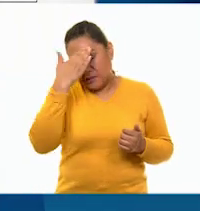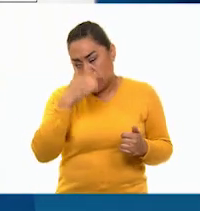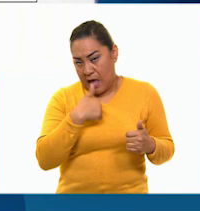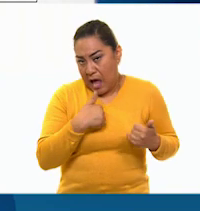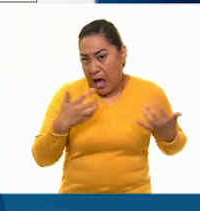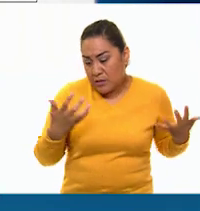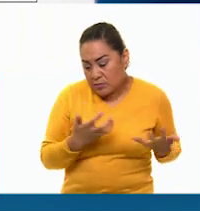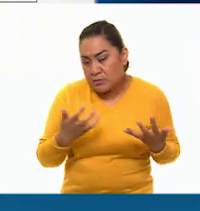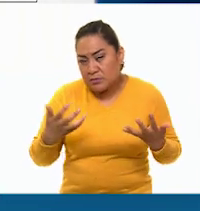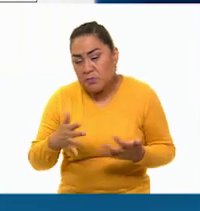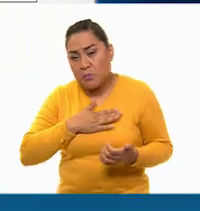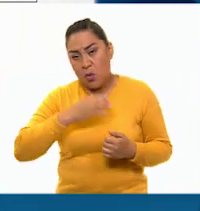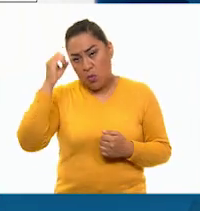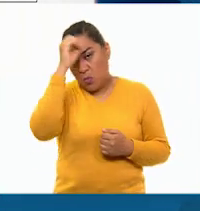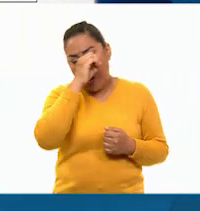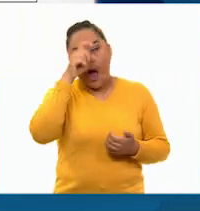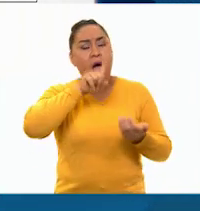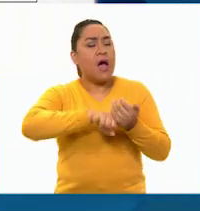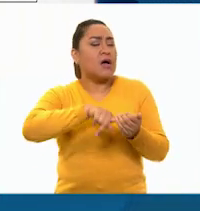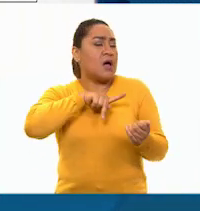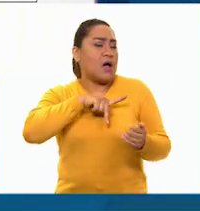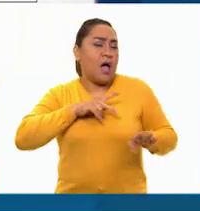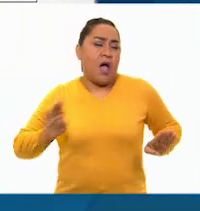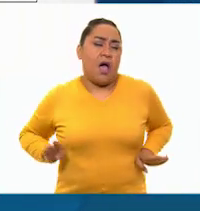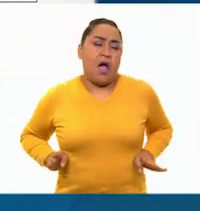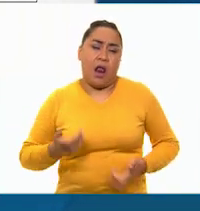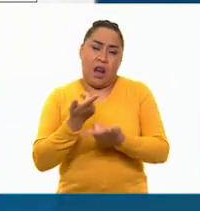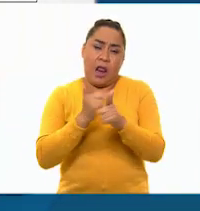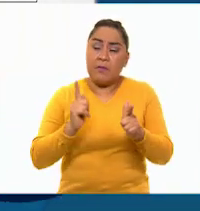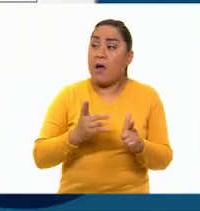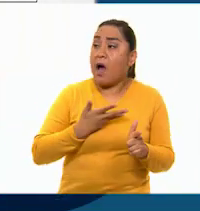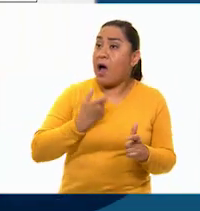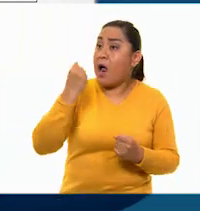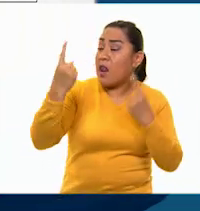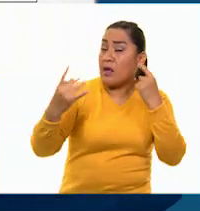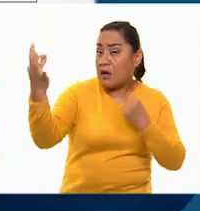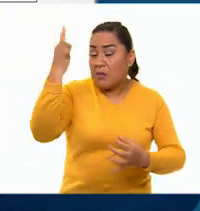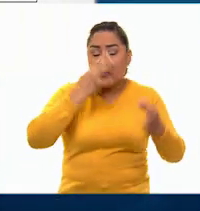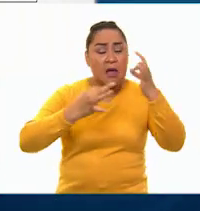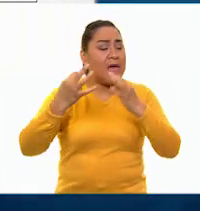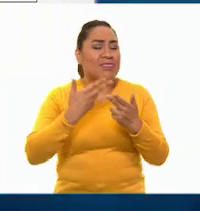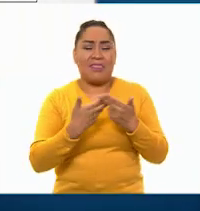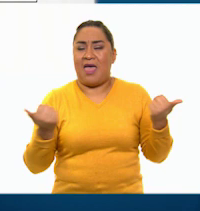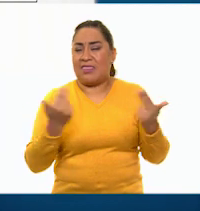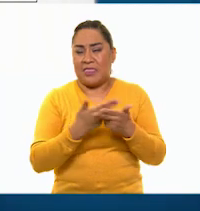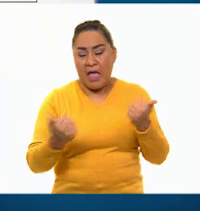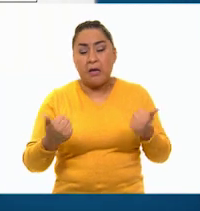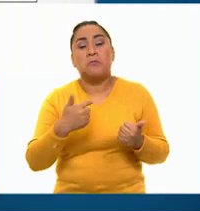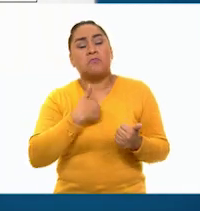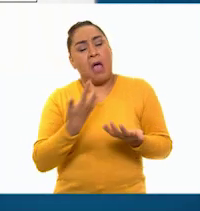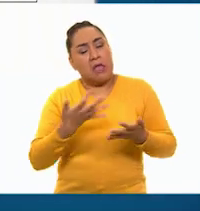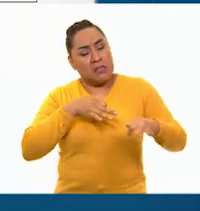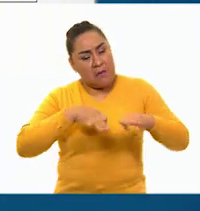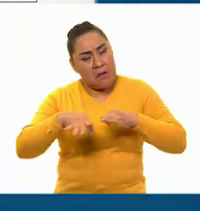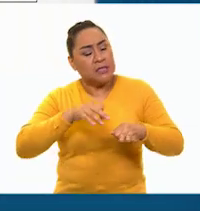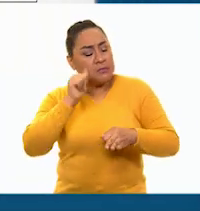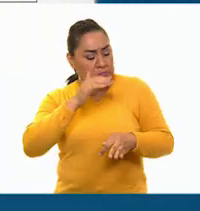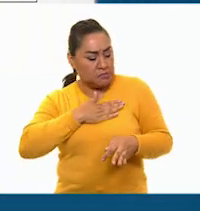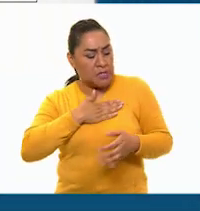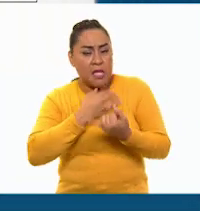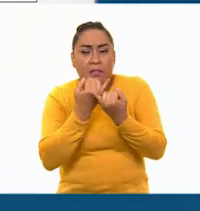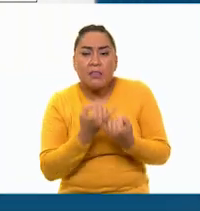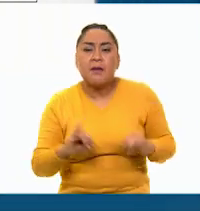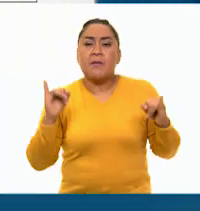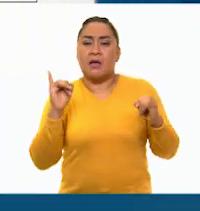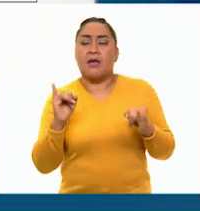opiniones han sido siempre muy libres. Nadie ha influido absolutamente en ellas y en este punto he obrado siempre con total independencia